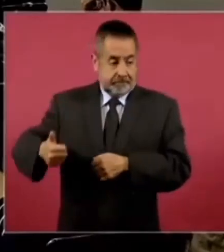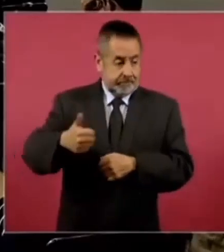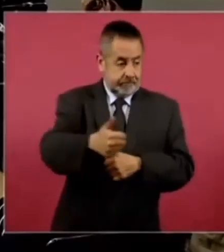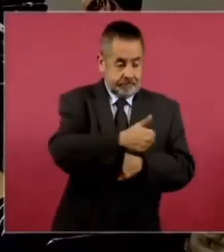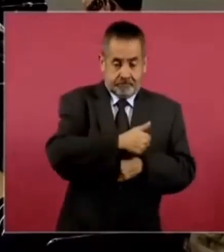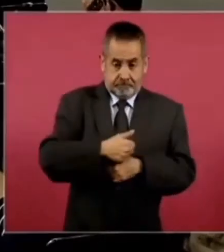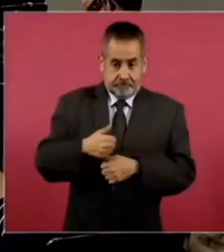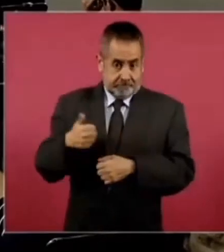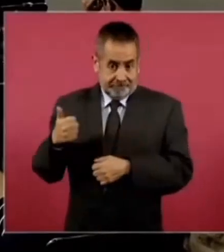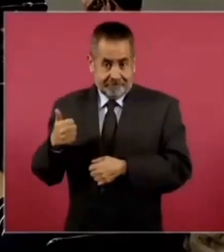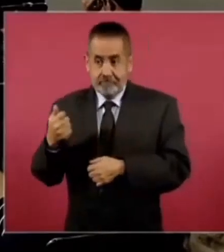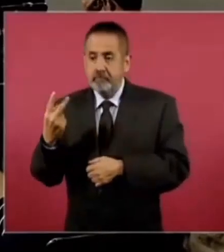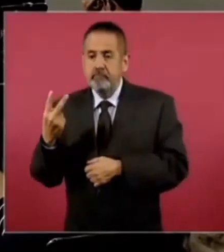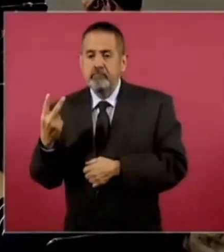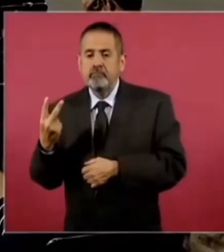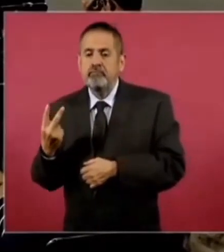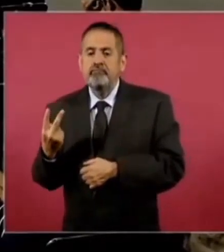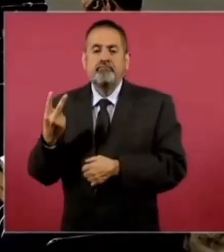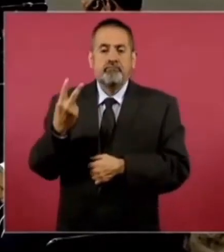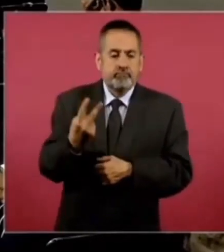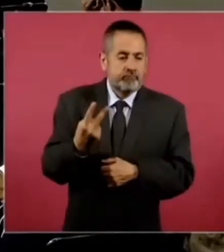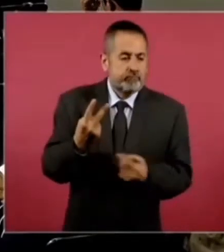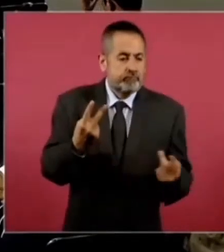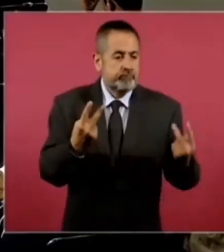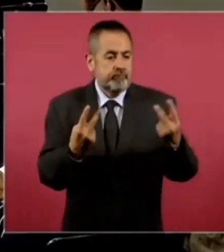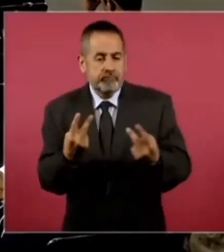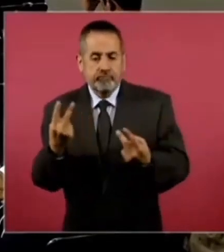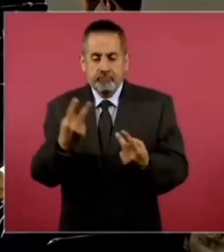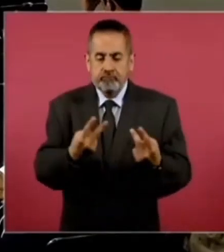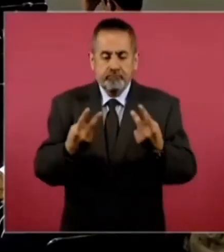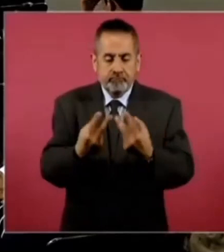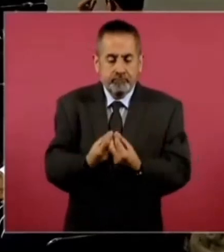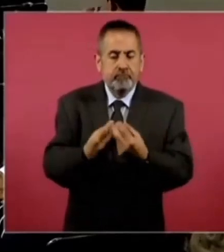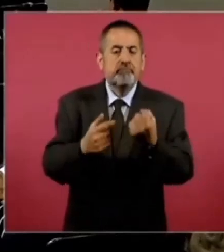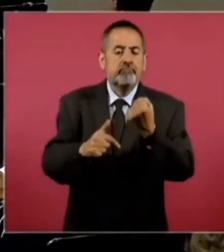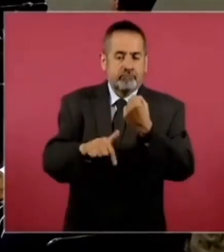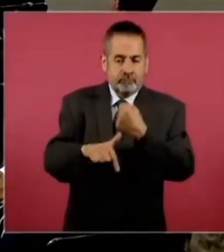se hizo un sorteo y quedaron cuatro.